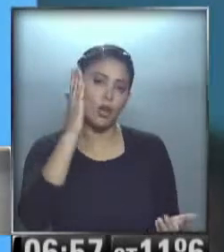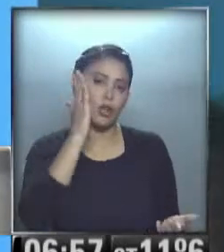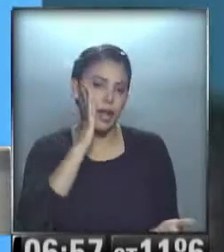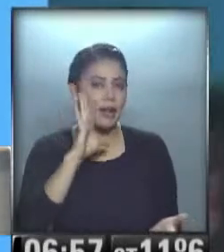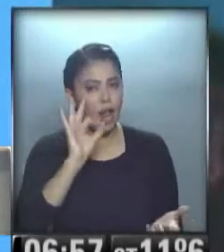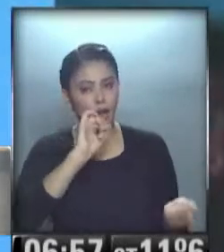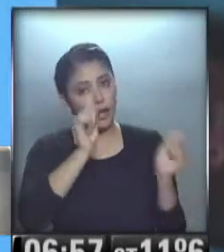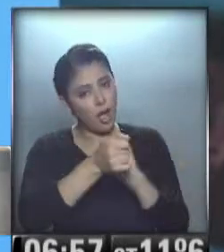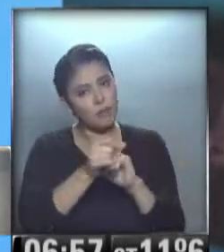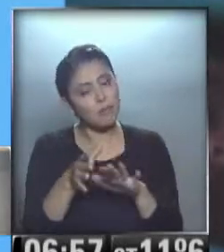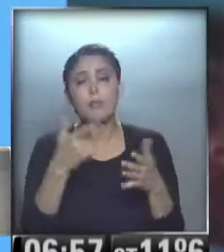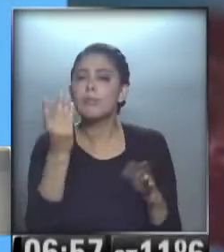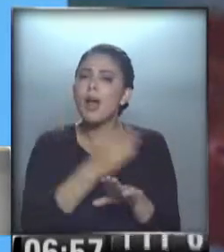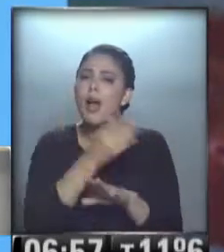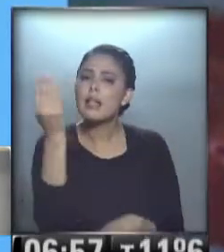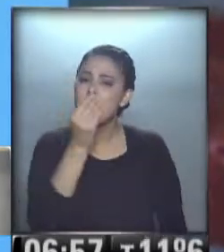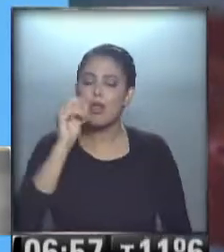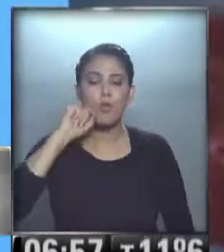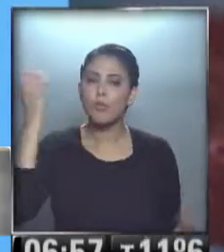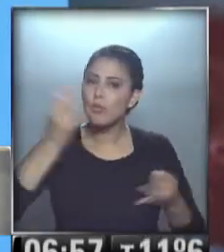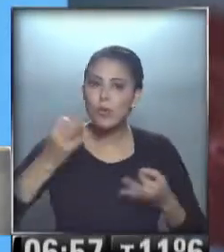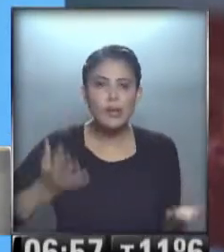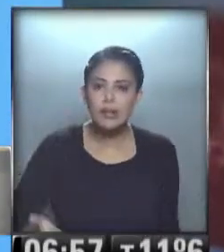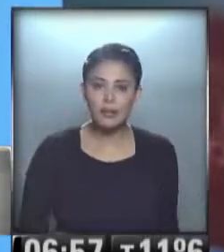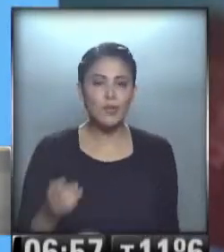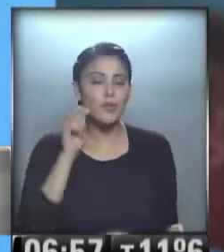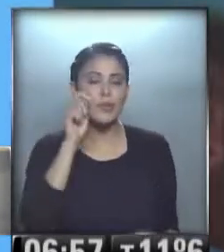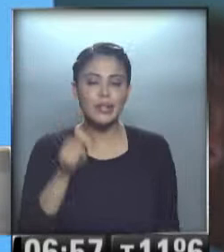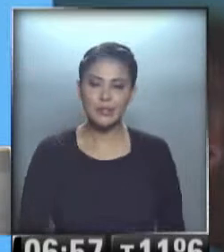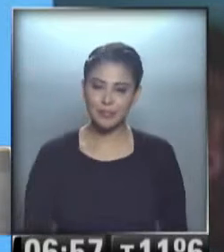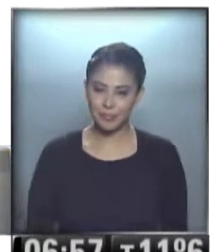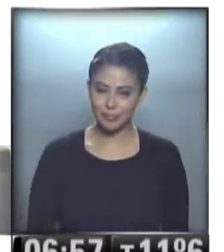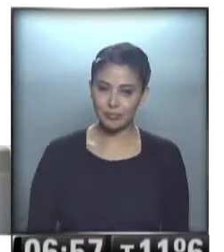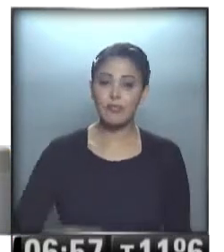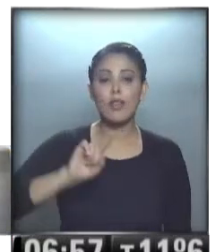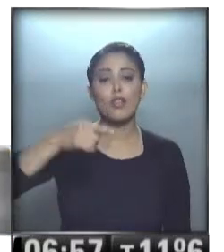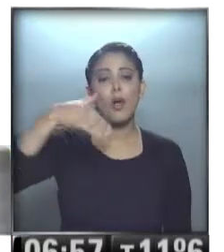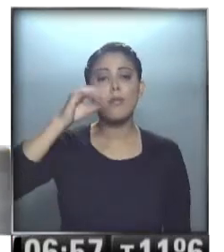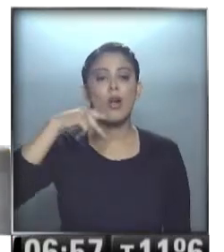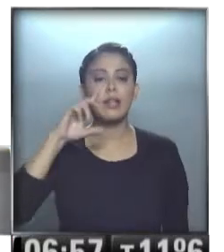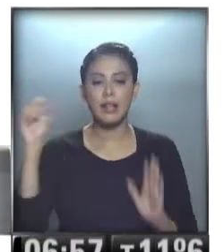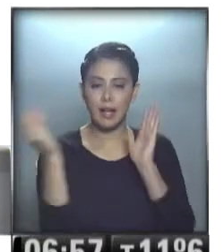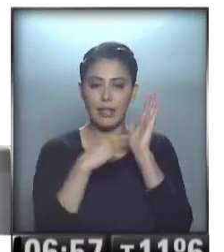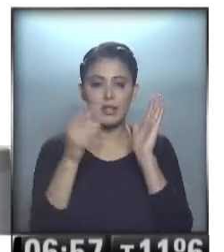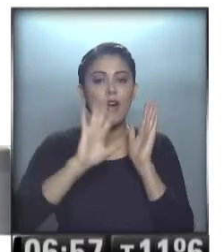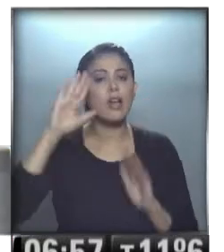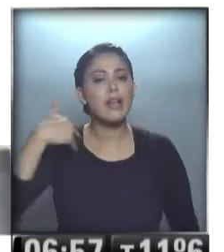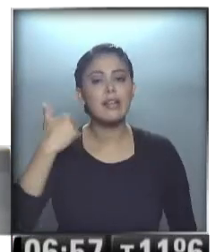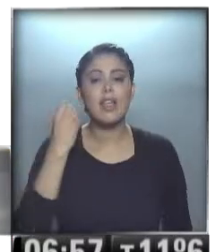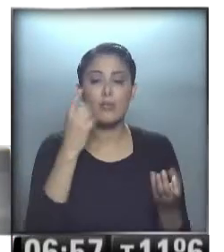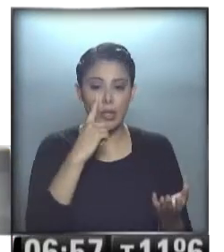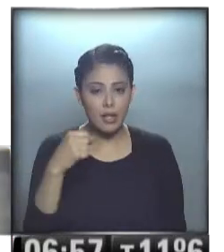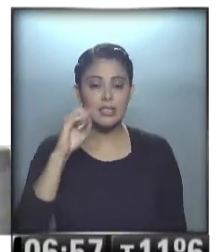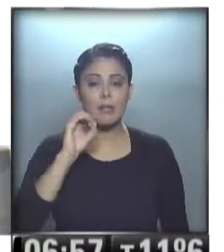se complica. Pero el sábado, ¡ay, qué espectacular que va a estar! Mónica Velázquez. Hola, Nadia. Buen día. Soy Mónica de Puerto